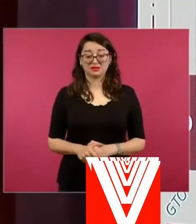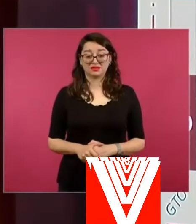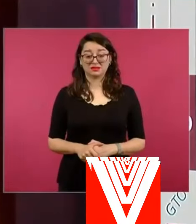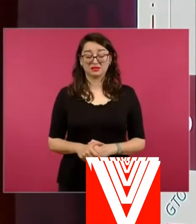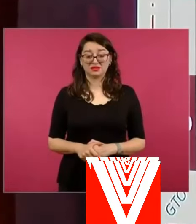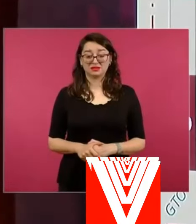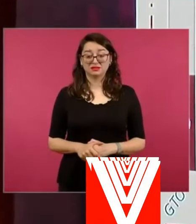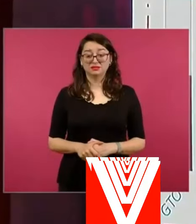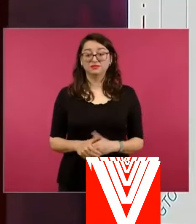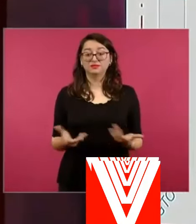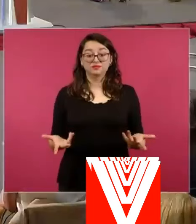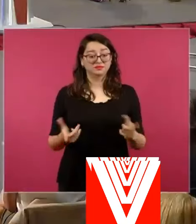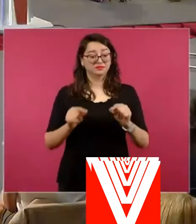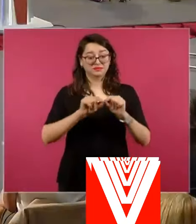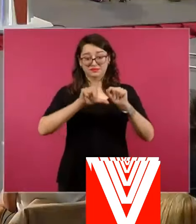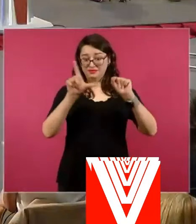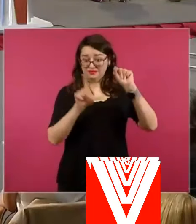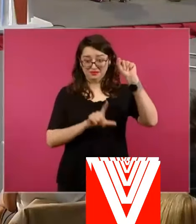de todo el país.